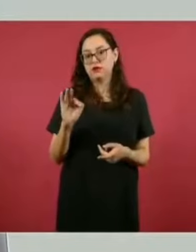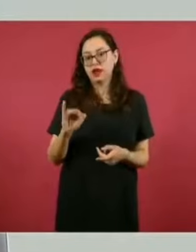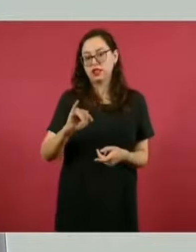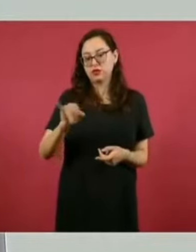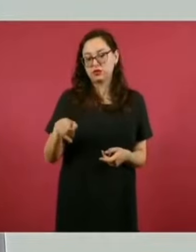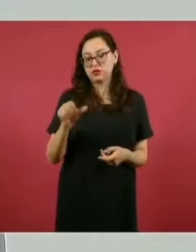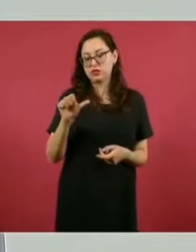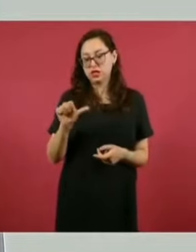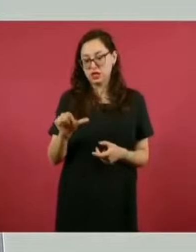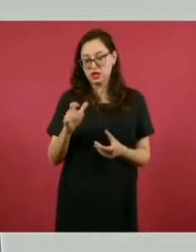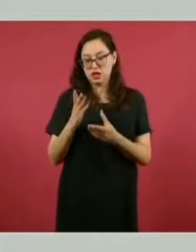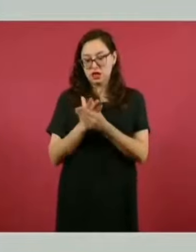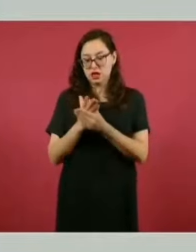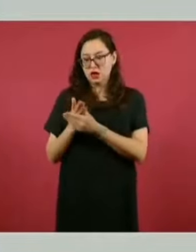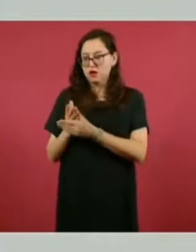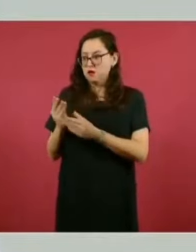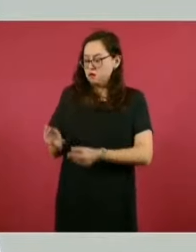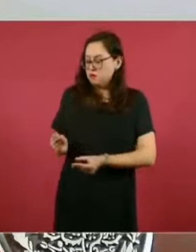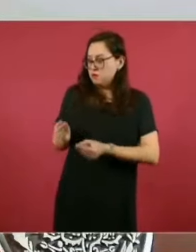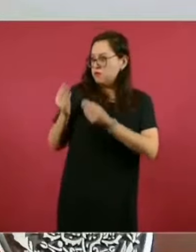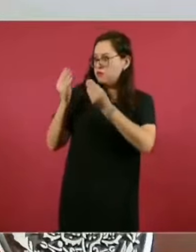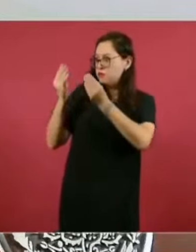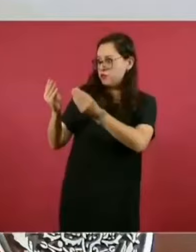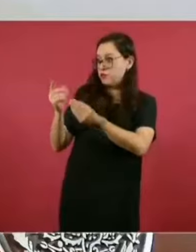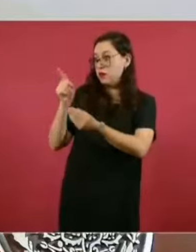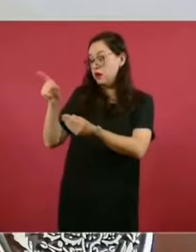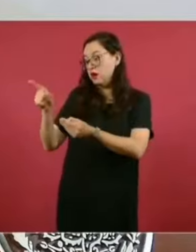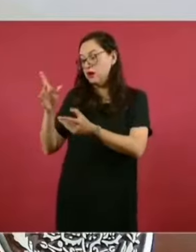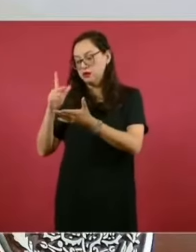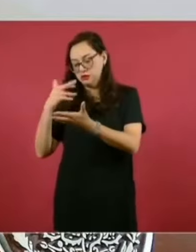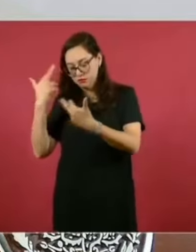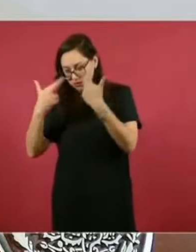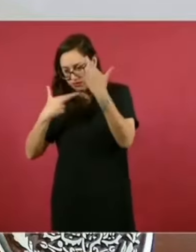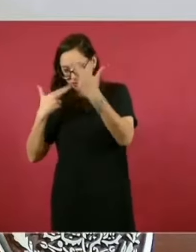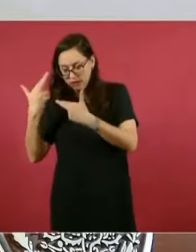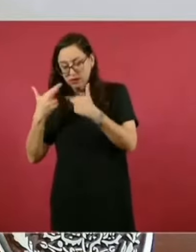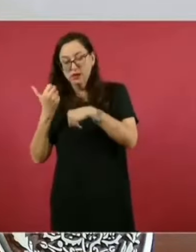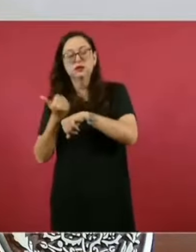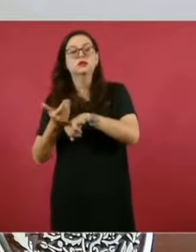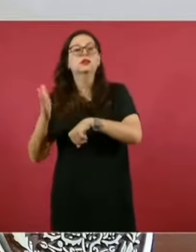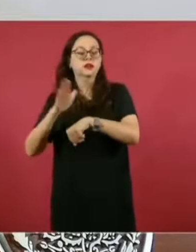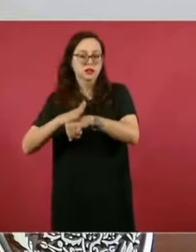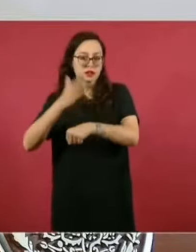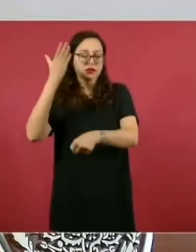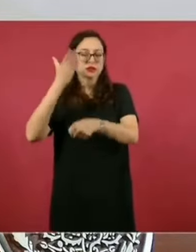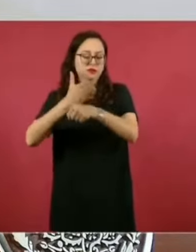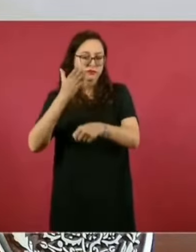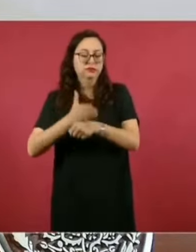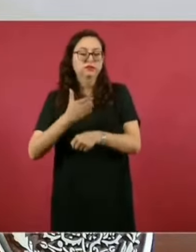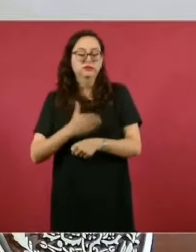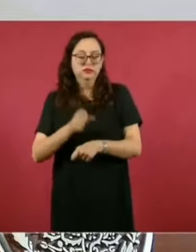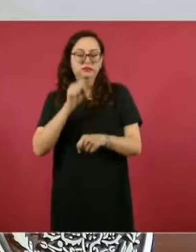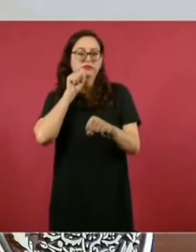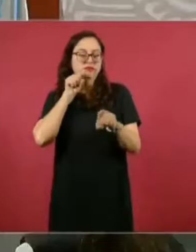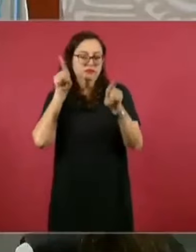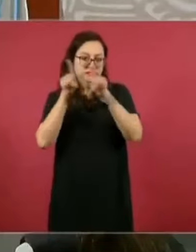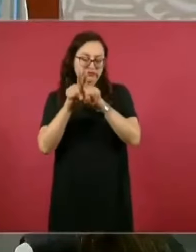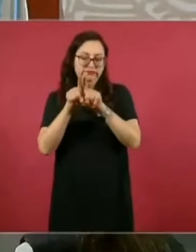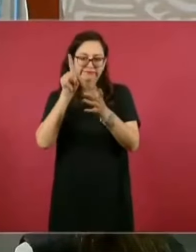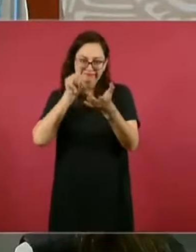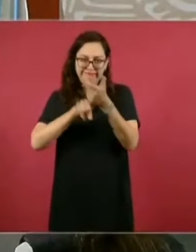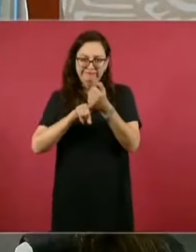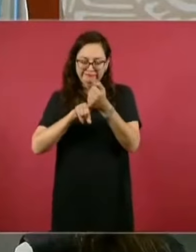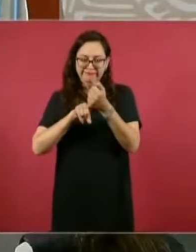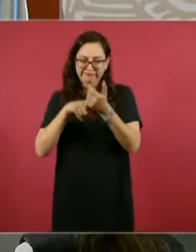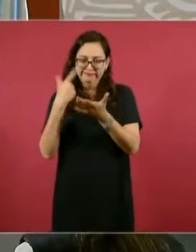los expedientes para que éste imponga las sanciones administrativas o tratarse de faltas administrativas